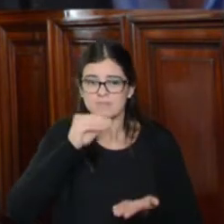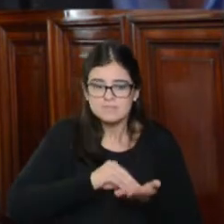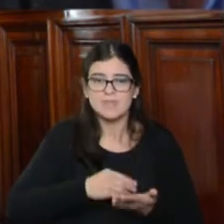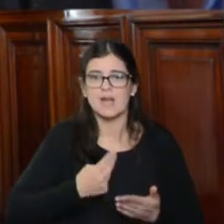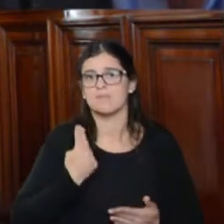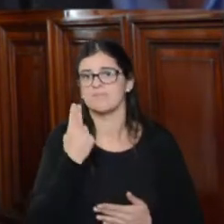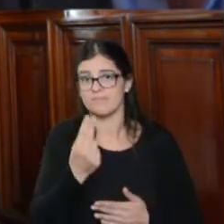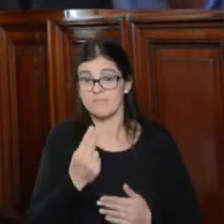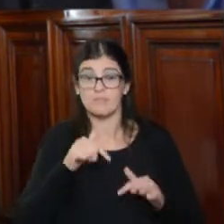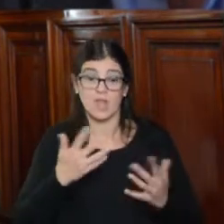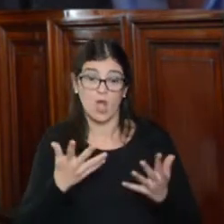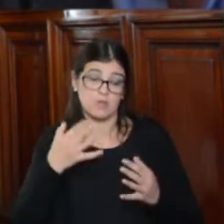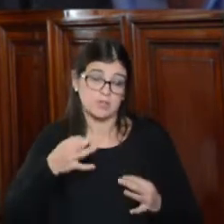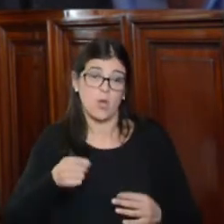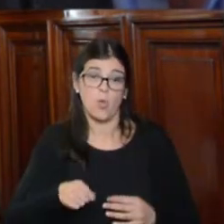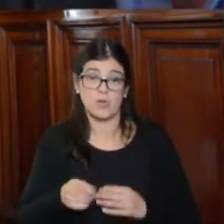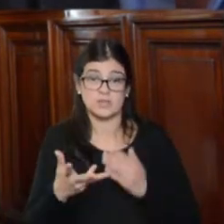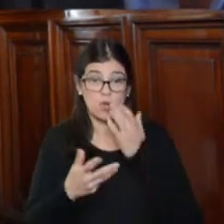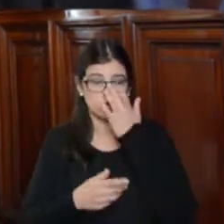Esos casos están en este momento judicializados.